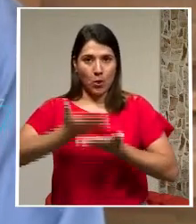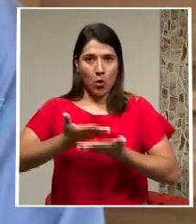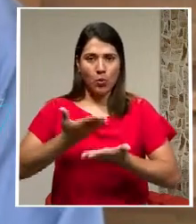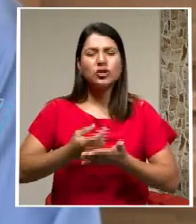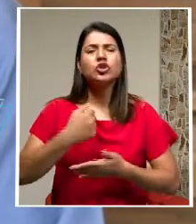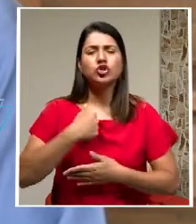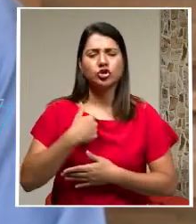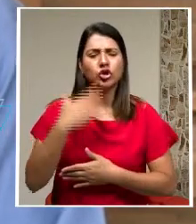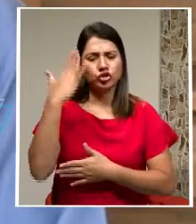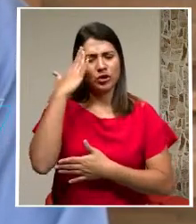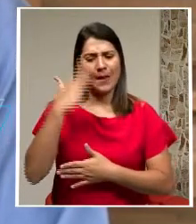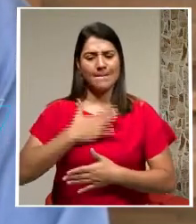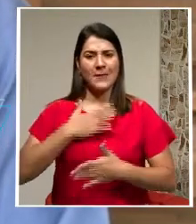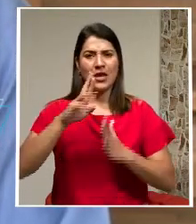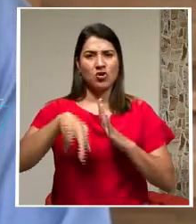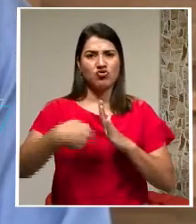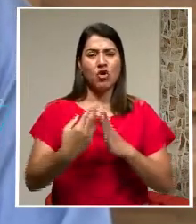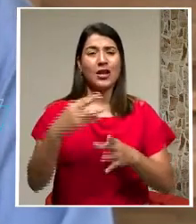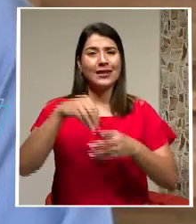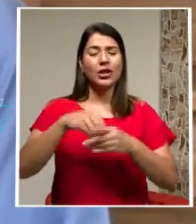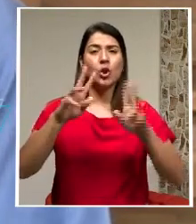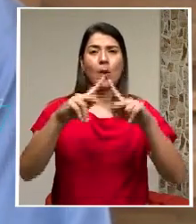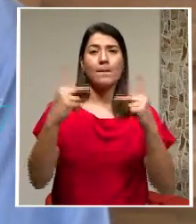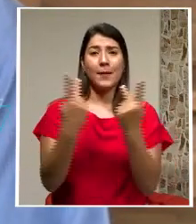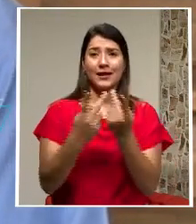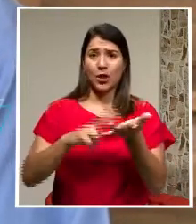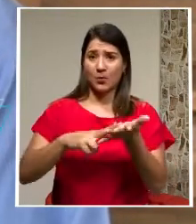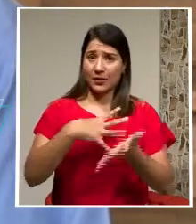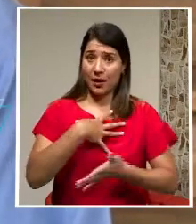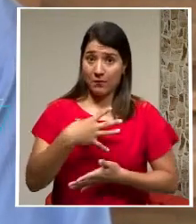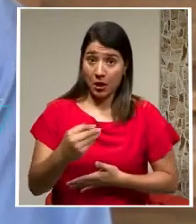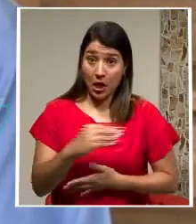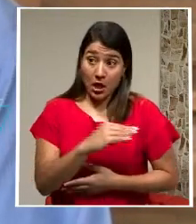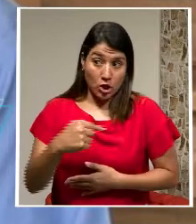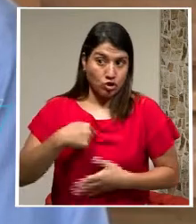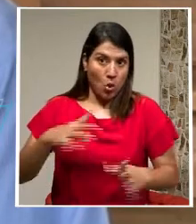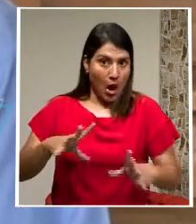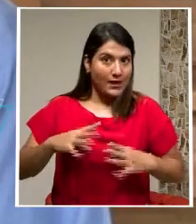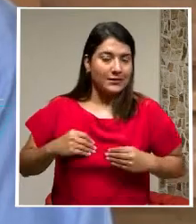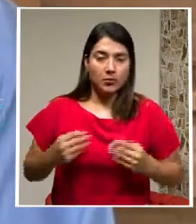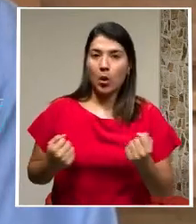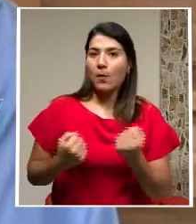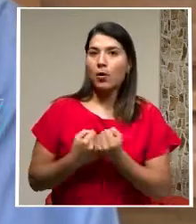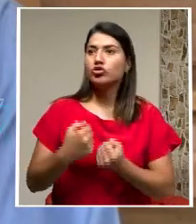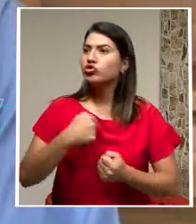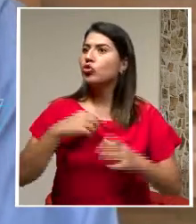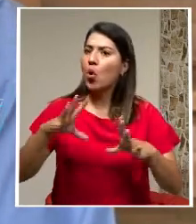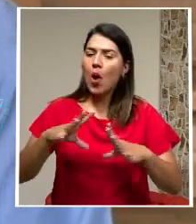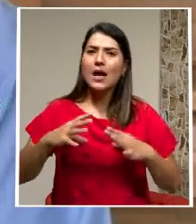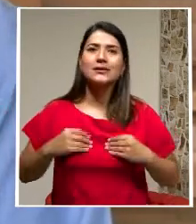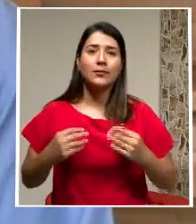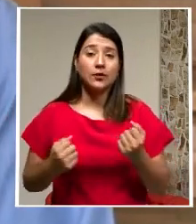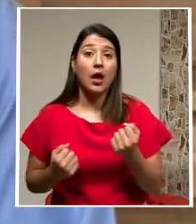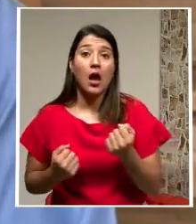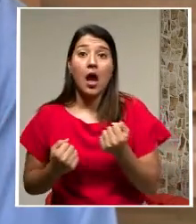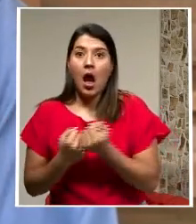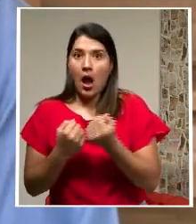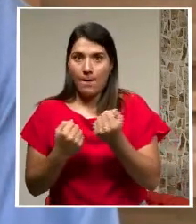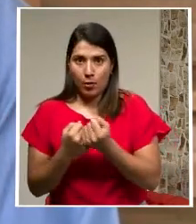partido Liberación Nacional Y bienvenidos Los apoyos Bienvenidos Los respaldos Que uno reciba